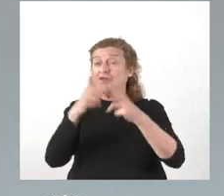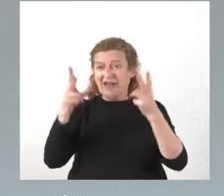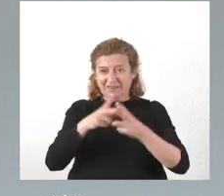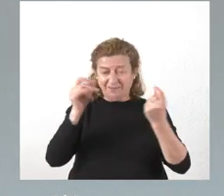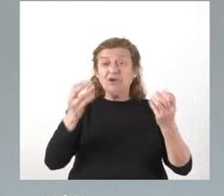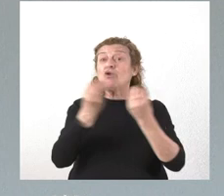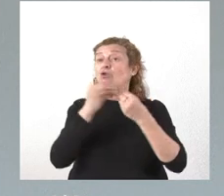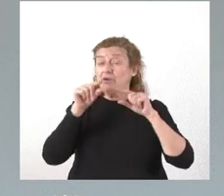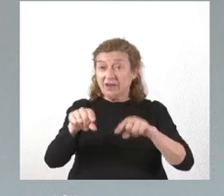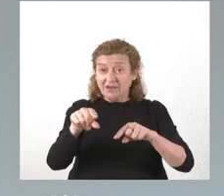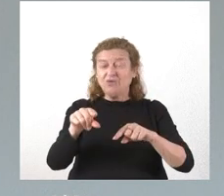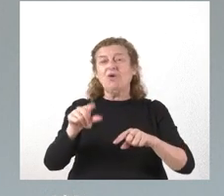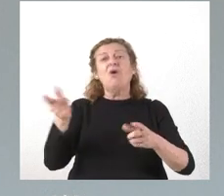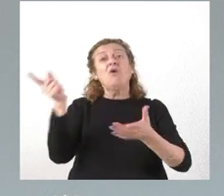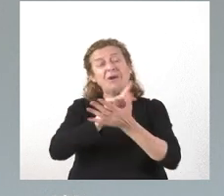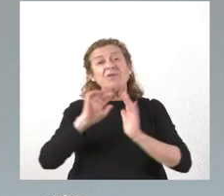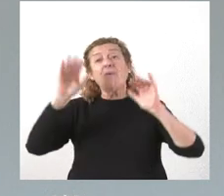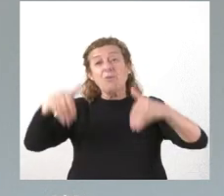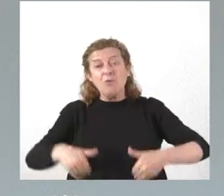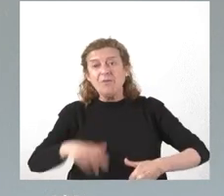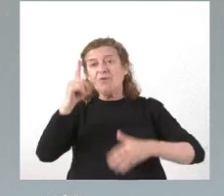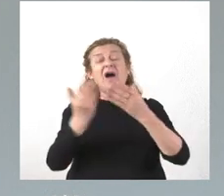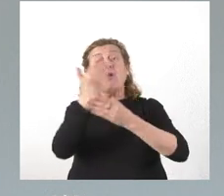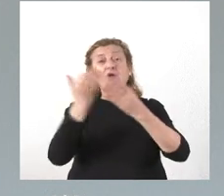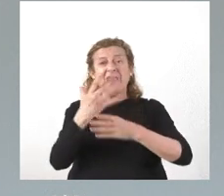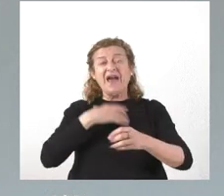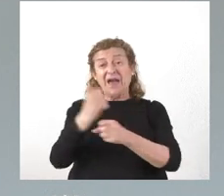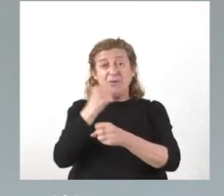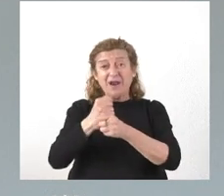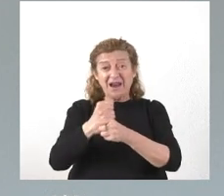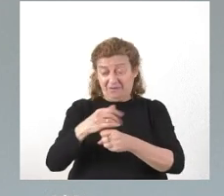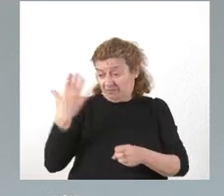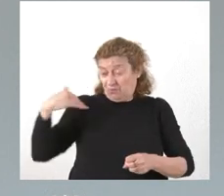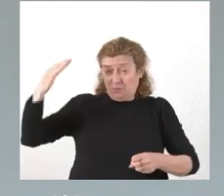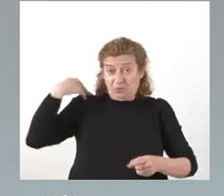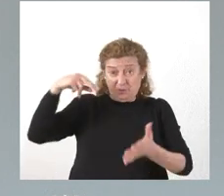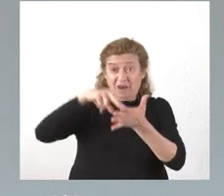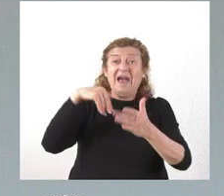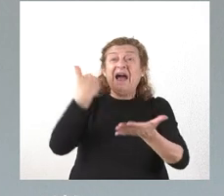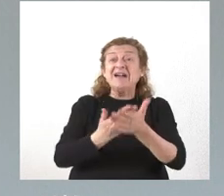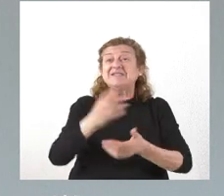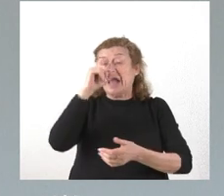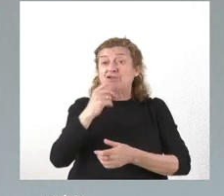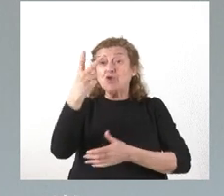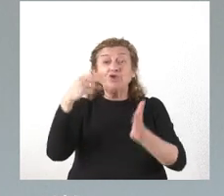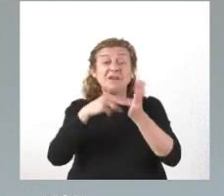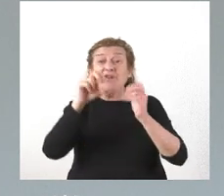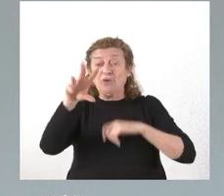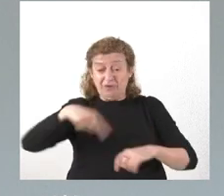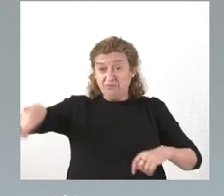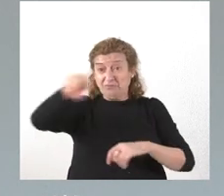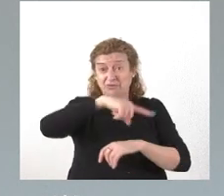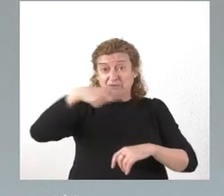Con ello, recobramos una jornada laboral que era la implantada hasta el año 2012 y que, como saben todos